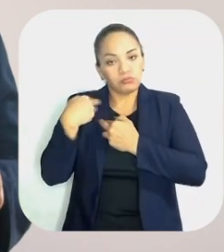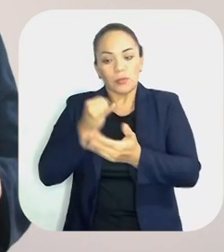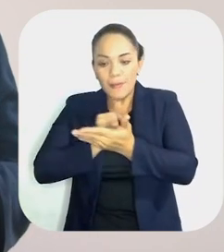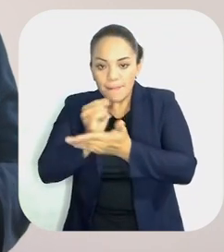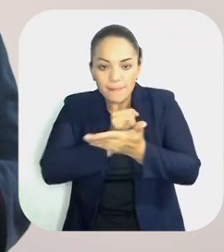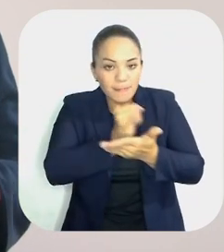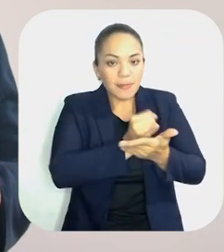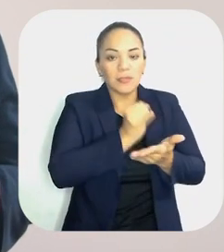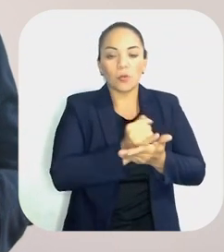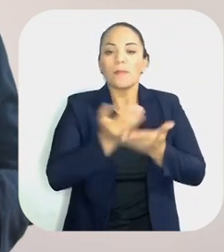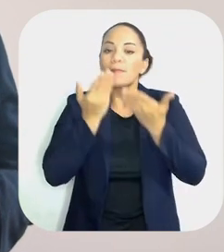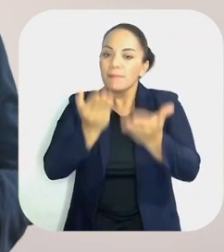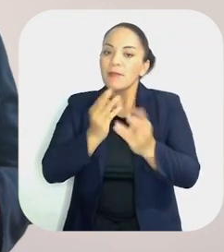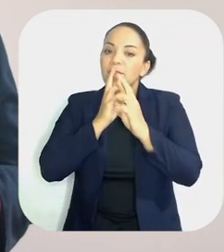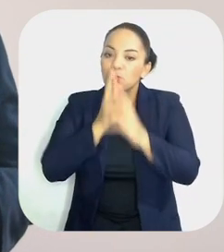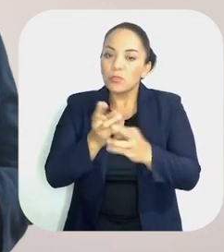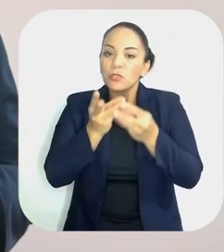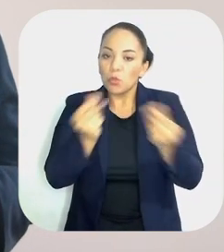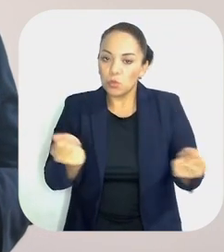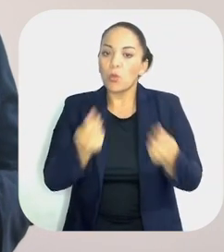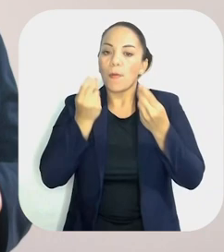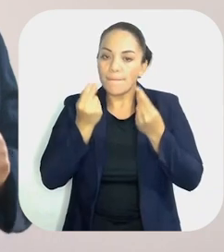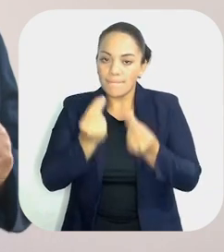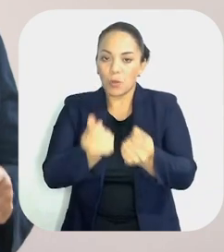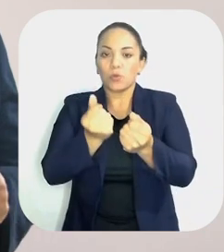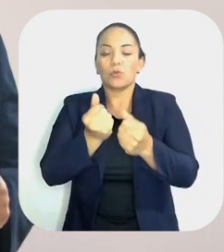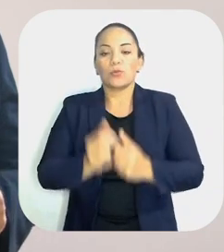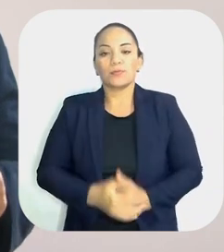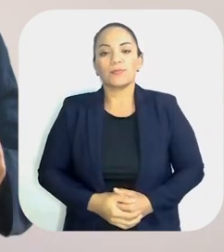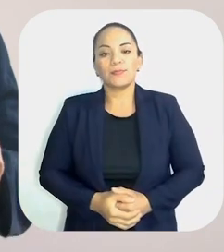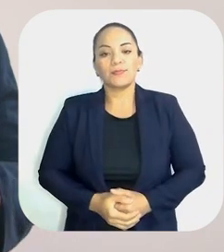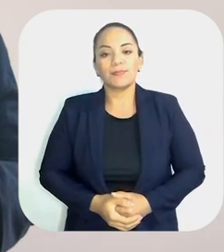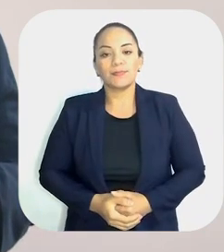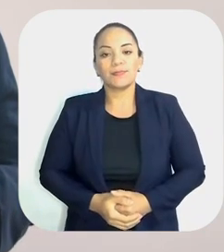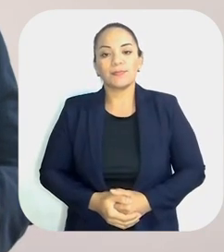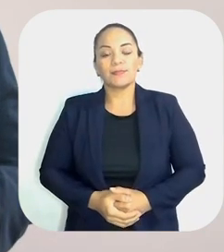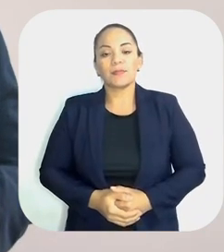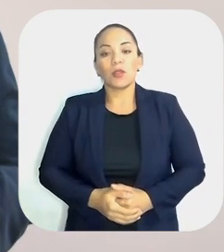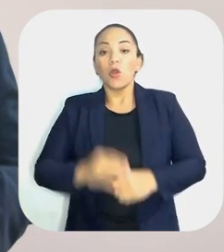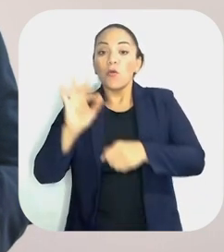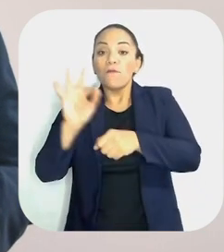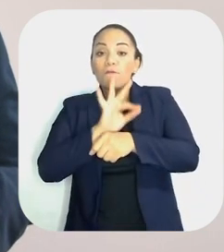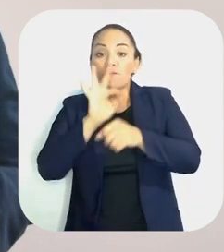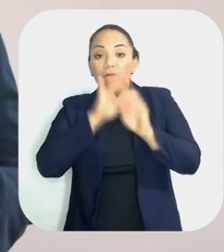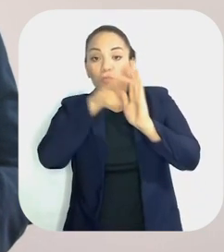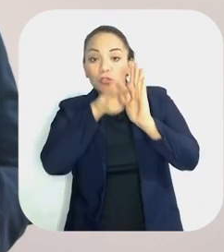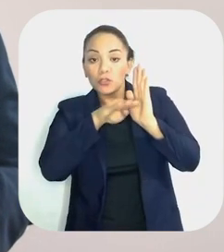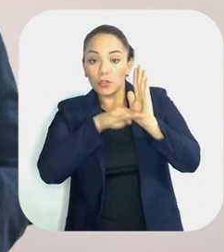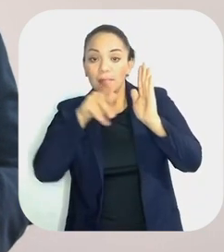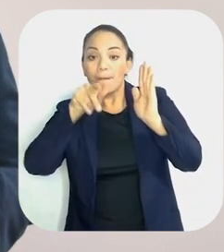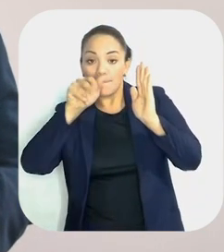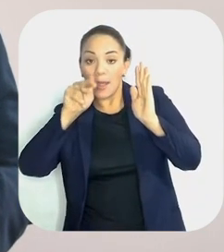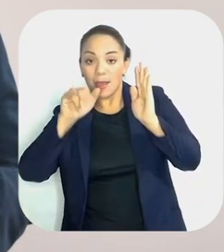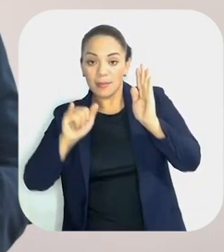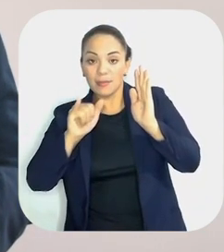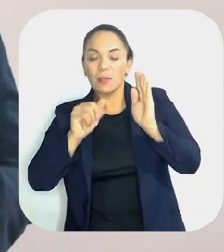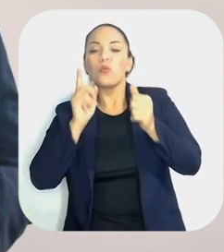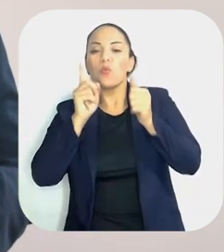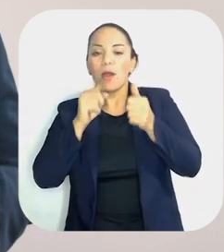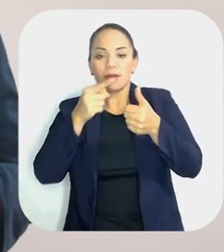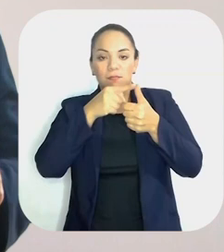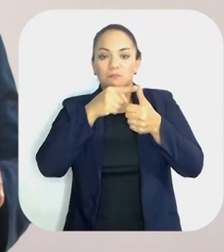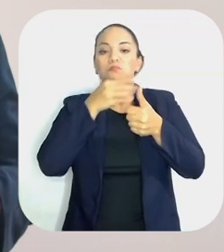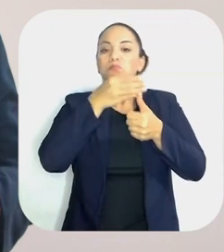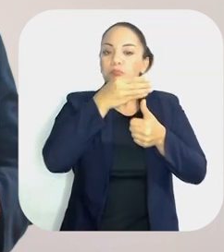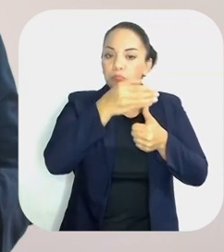cabo la respectiva investigación para dar una respuesta pronta y oportuna. Dentro de las funciones del PANI está brindar